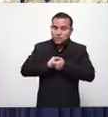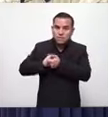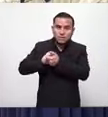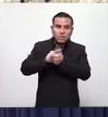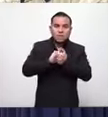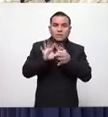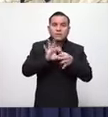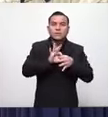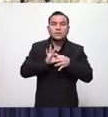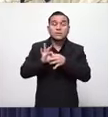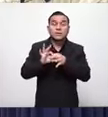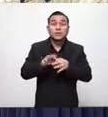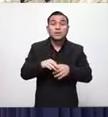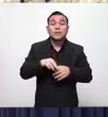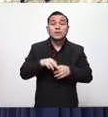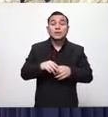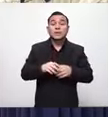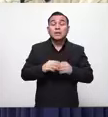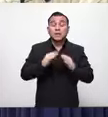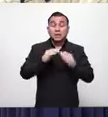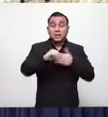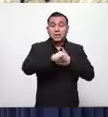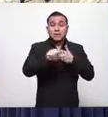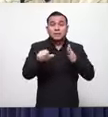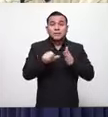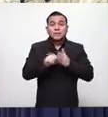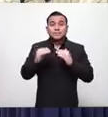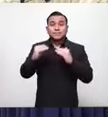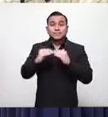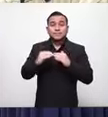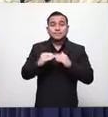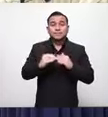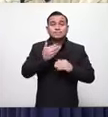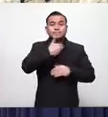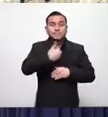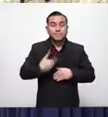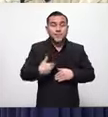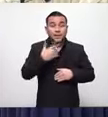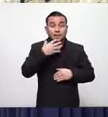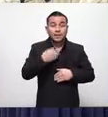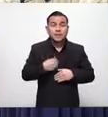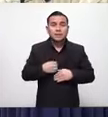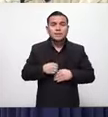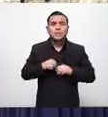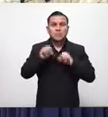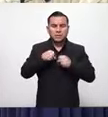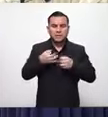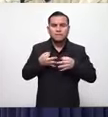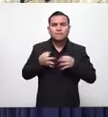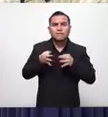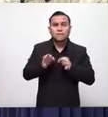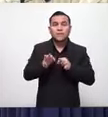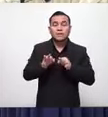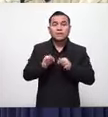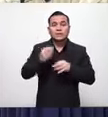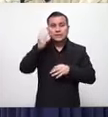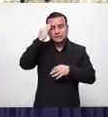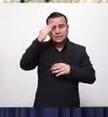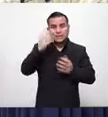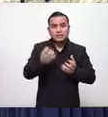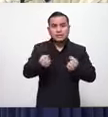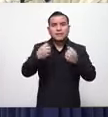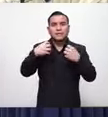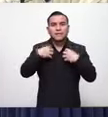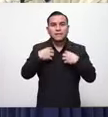con los dos órganos del estado padres competentes es la única forma como podemos salvar